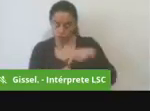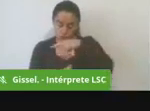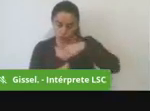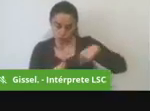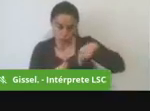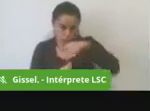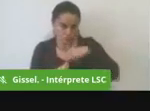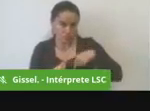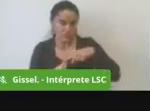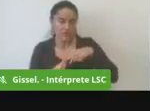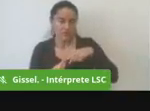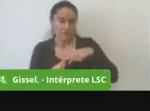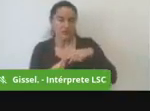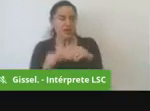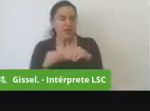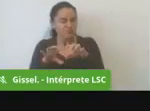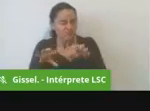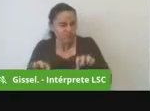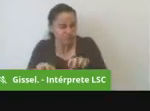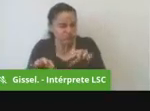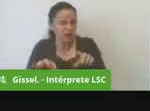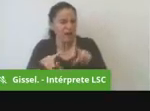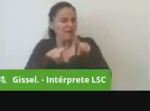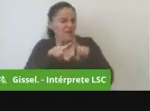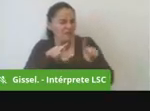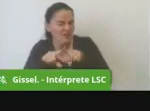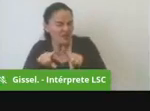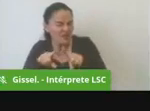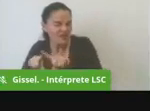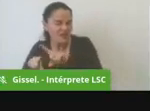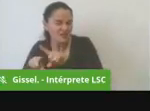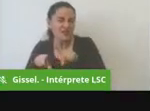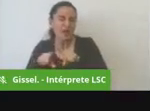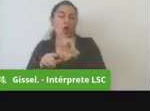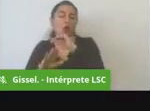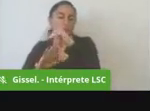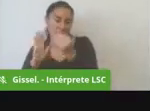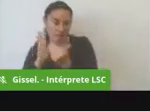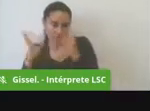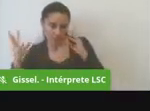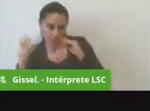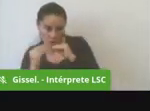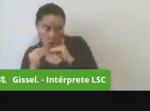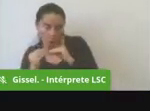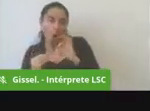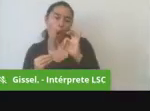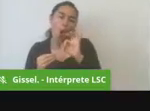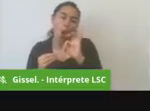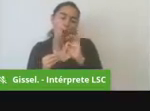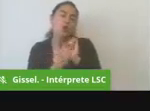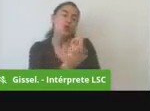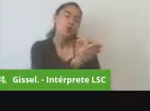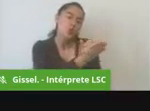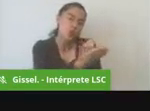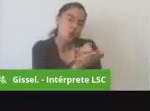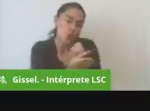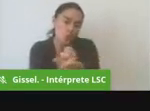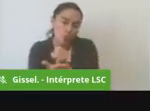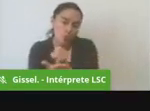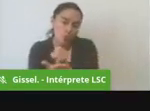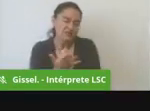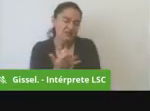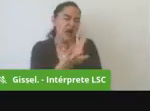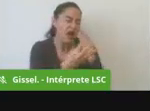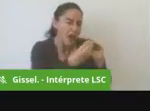distintas acciones que puede desarrollar o el idepac o las mismas juntas de acción comunal para resolver